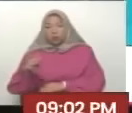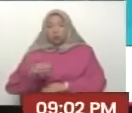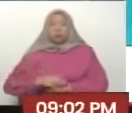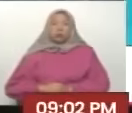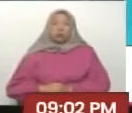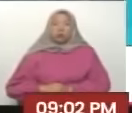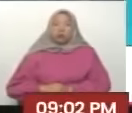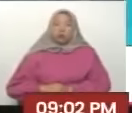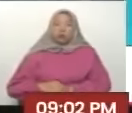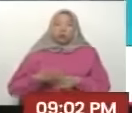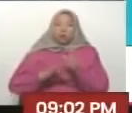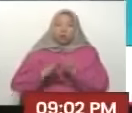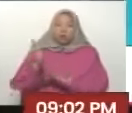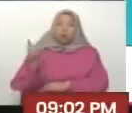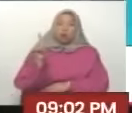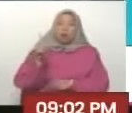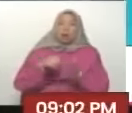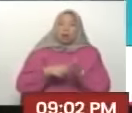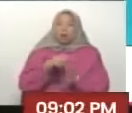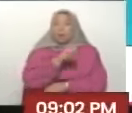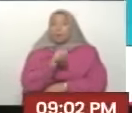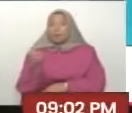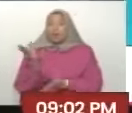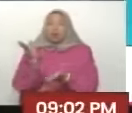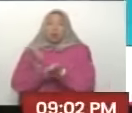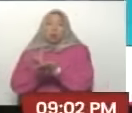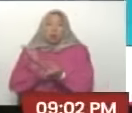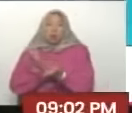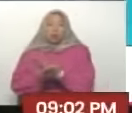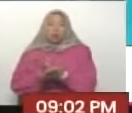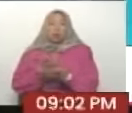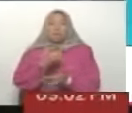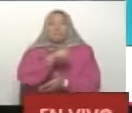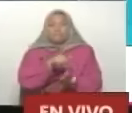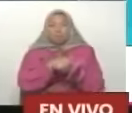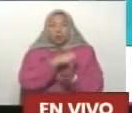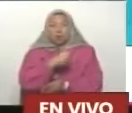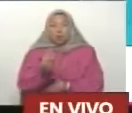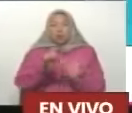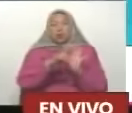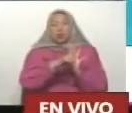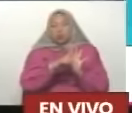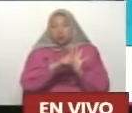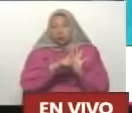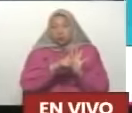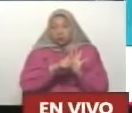Y hemos recuperado miles de colegios, miles de escuelas, miles de liceos.